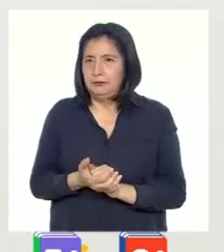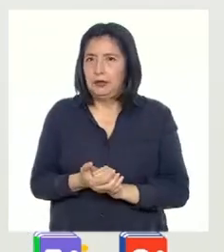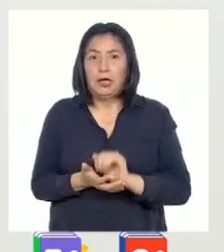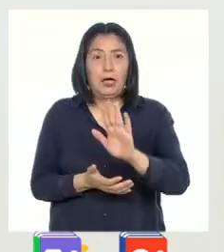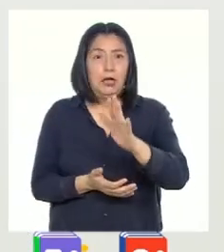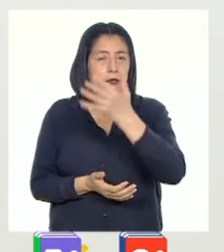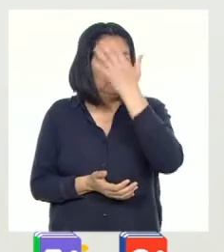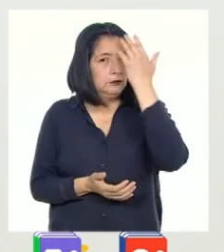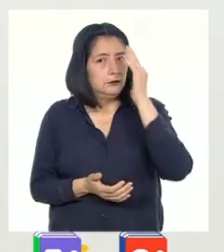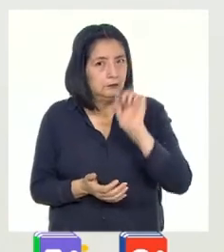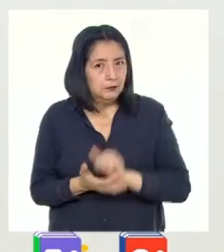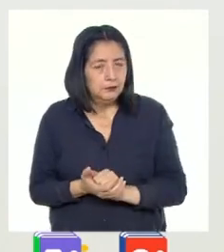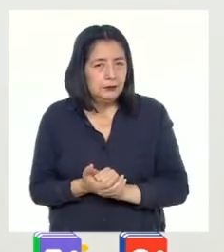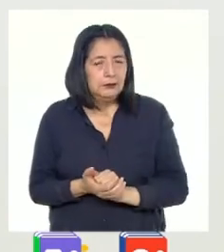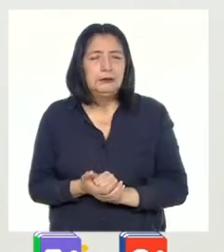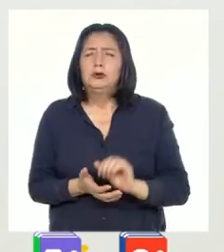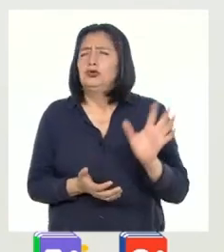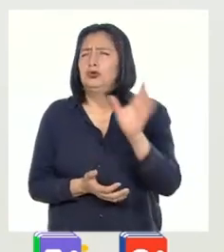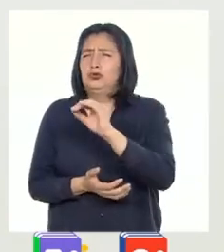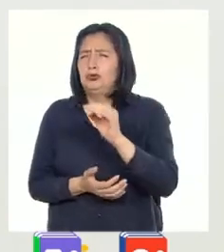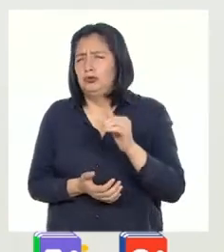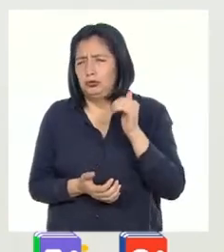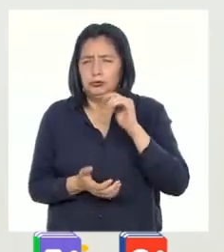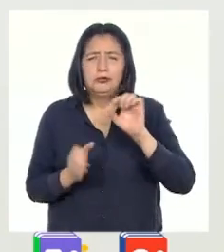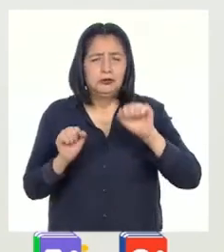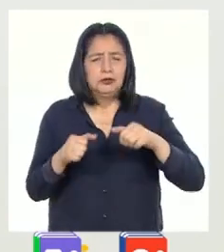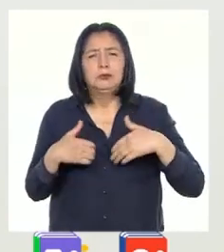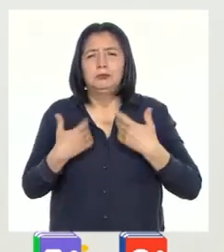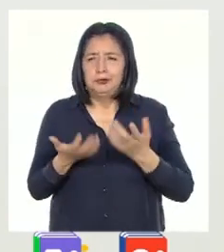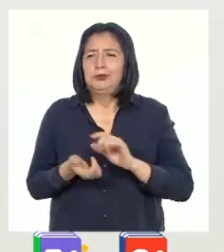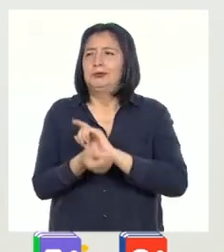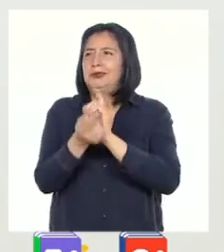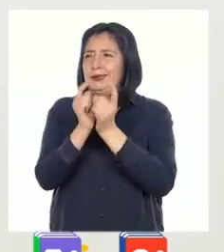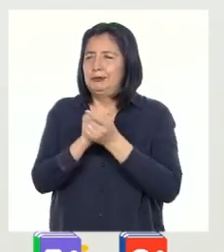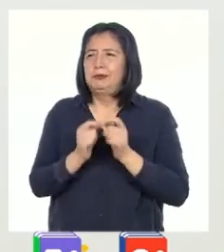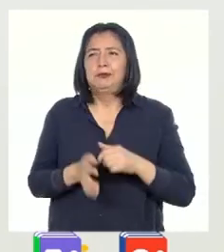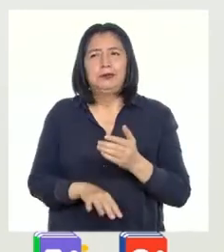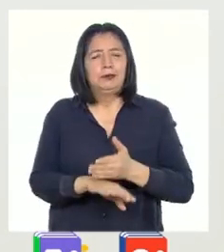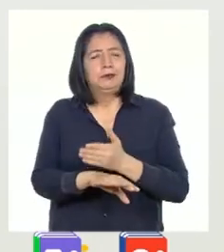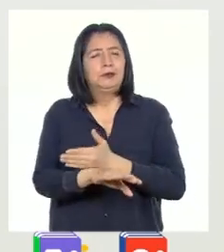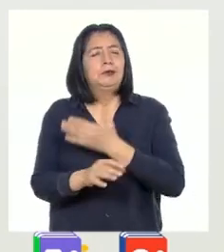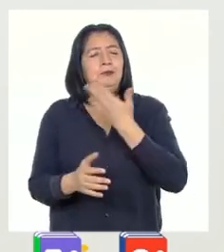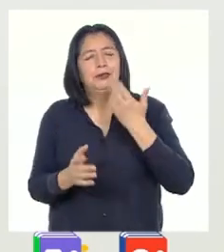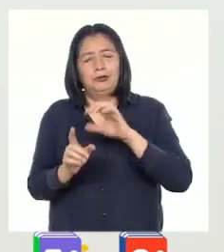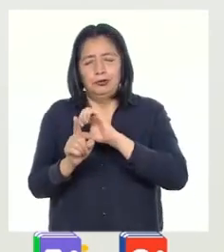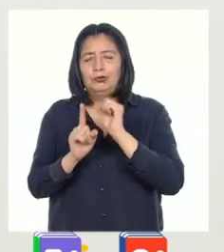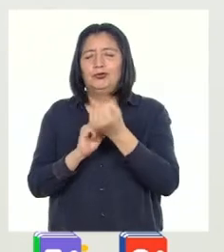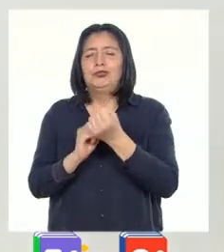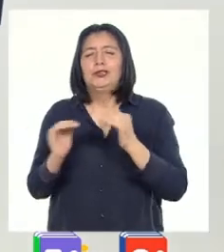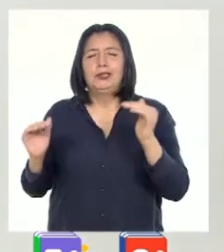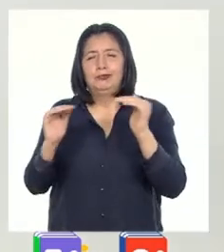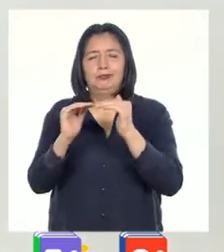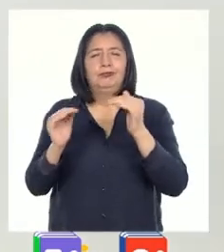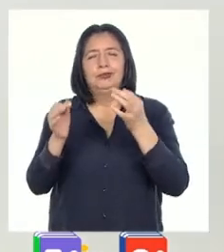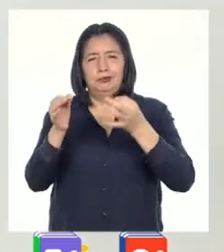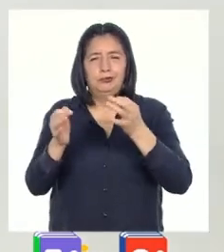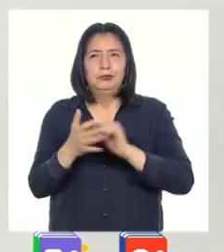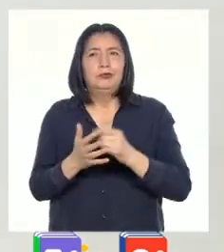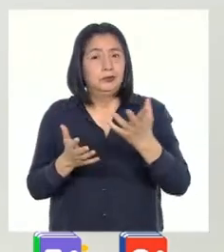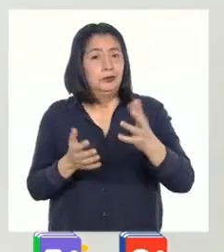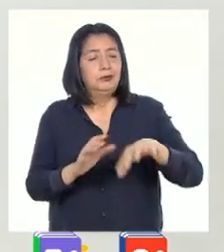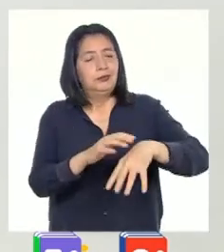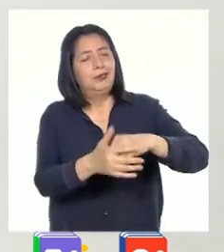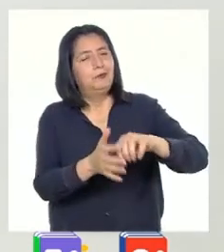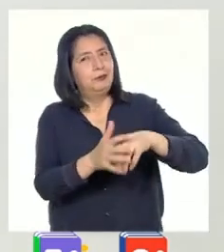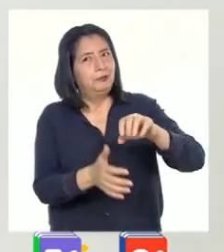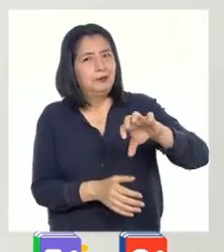Y no se olviden, chicos. Todas y todos podemos ser agentes de cambio para tener una sociedad más justa y equitativa. Sigan lavándose